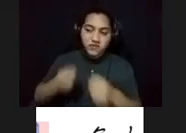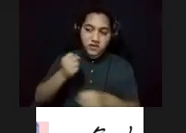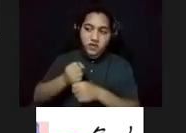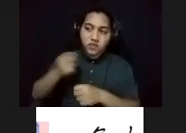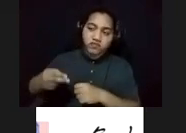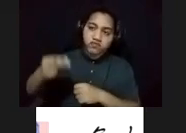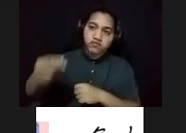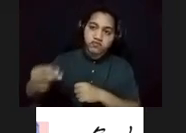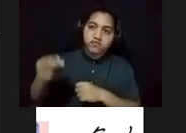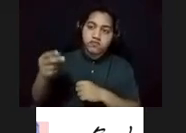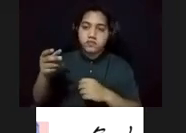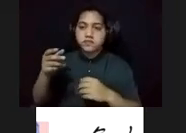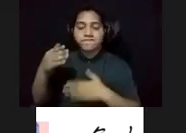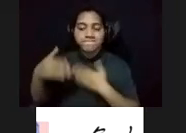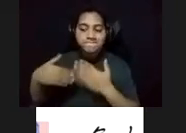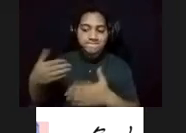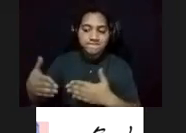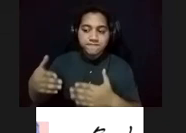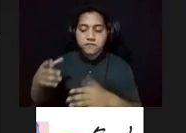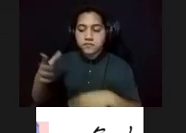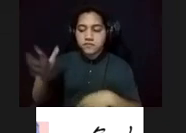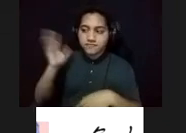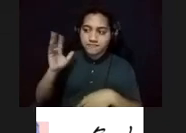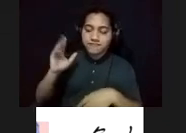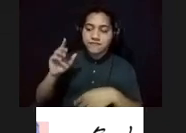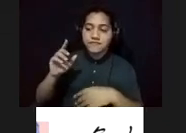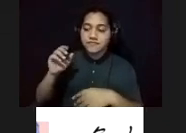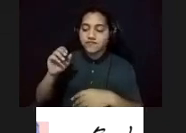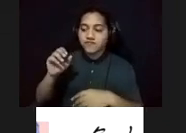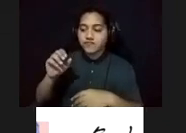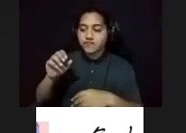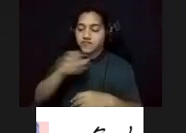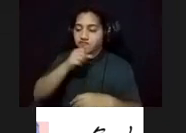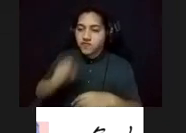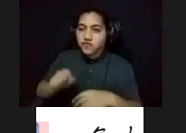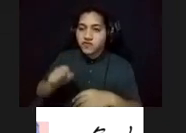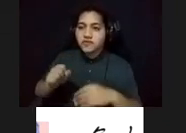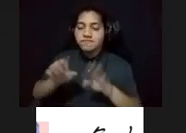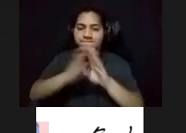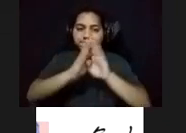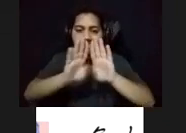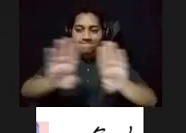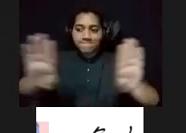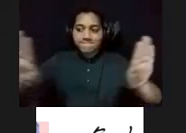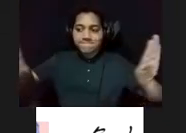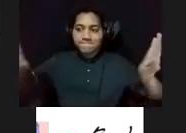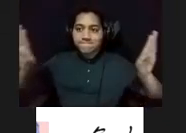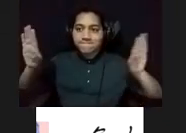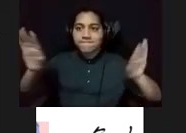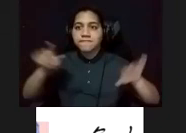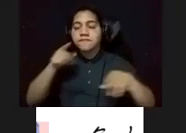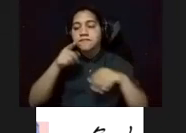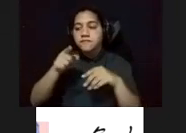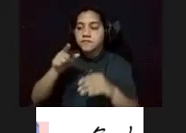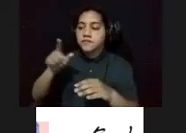En el devenir de los años, la antigua ciudad murada, con sus varios extramuros, se convirtió en el centro de asentamiento